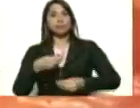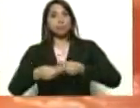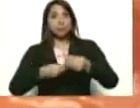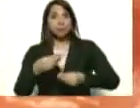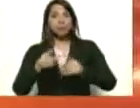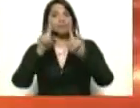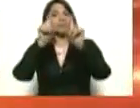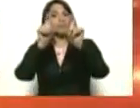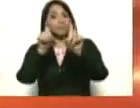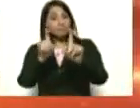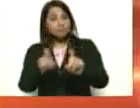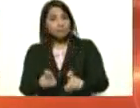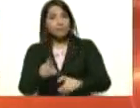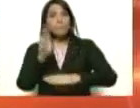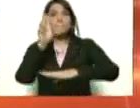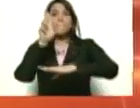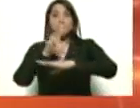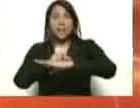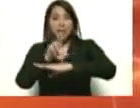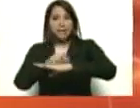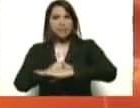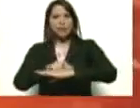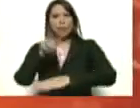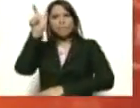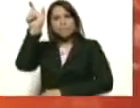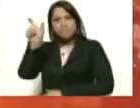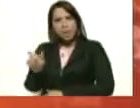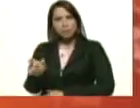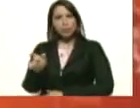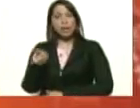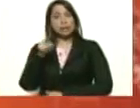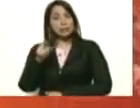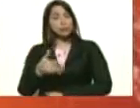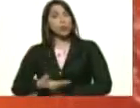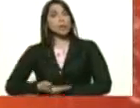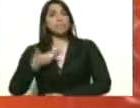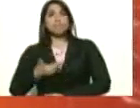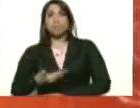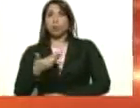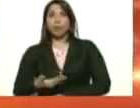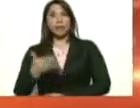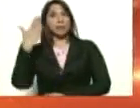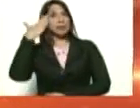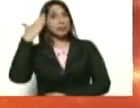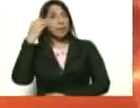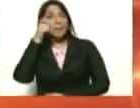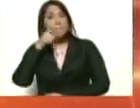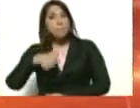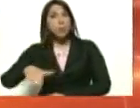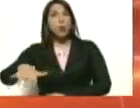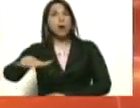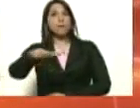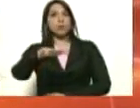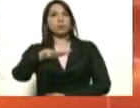examen médico personalizado. Eso es muy importante que lo sepa la población. Y eso nos ha